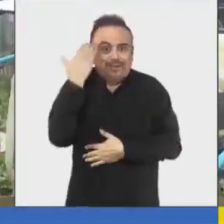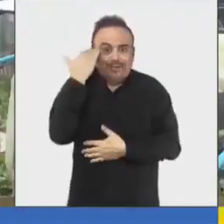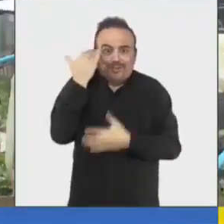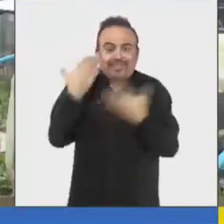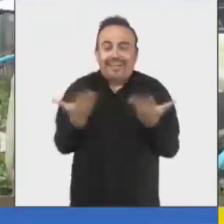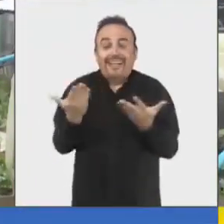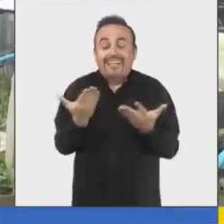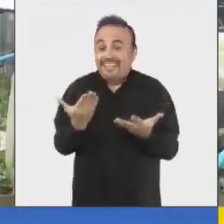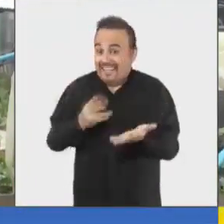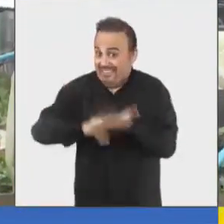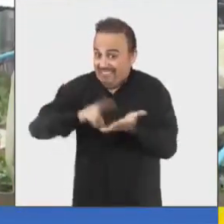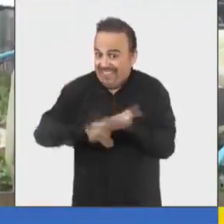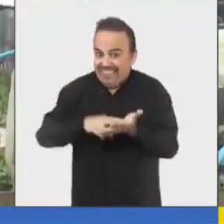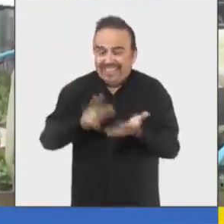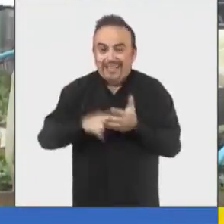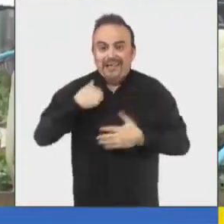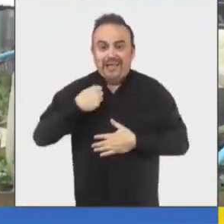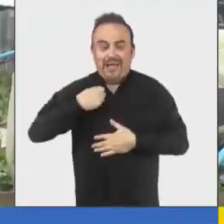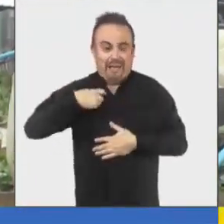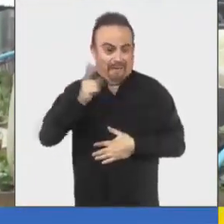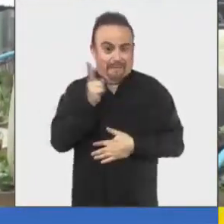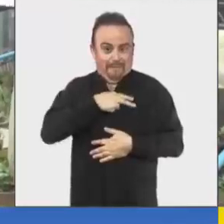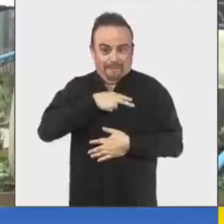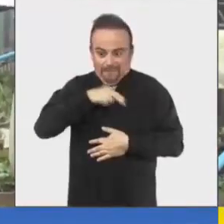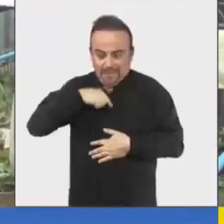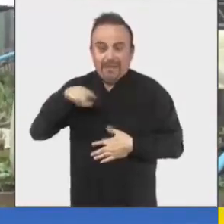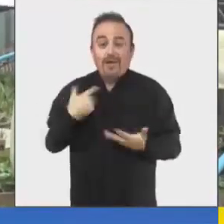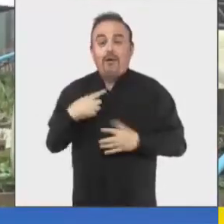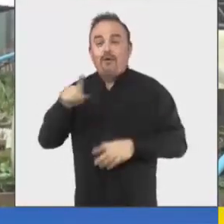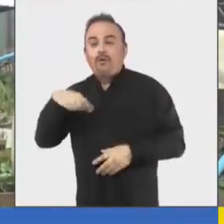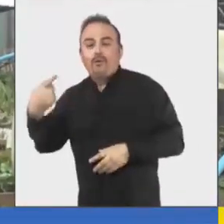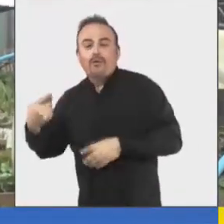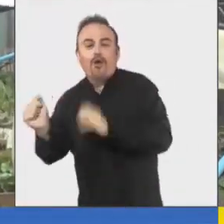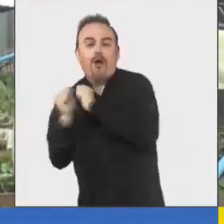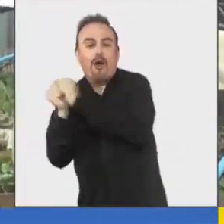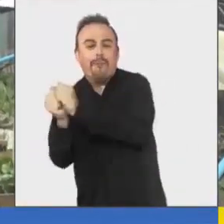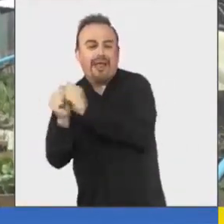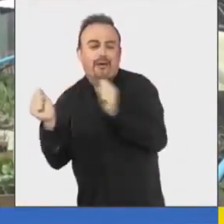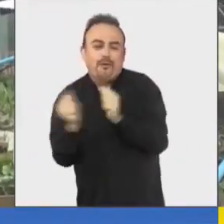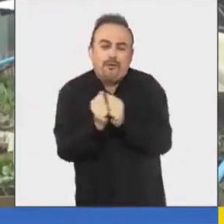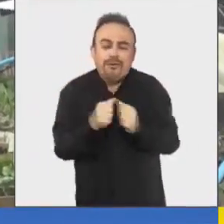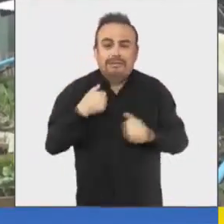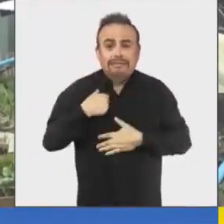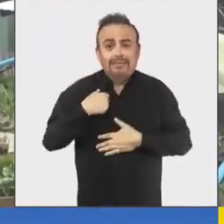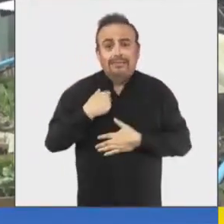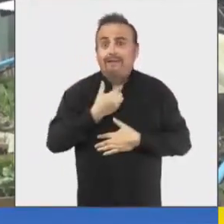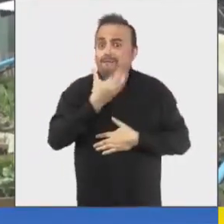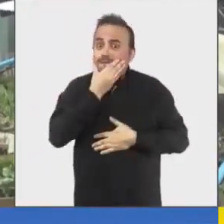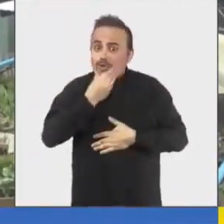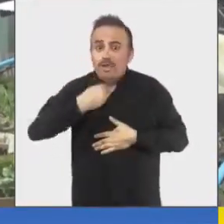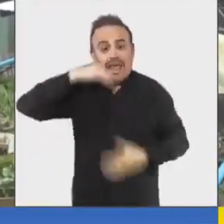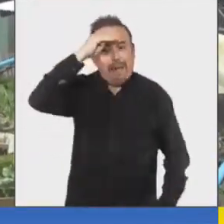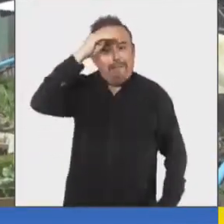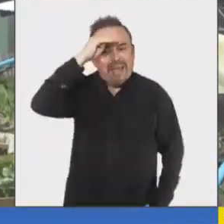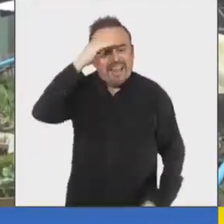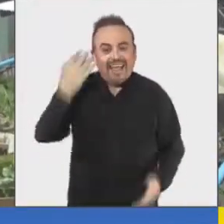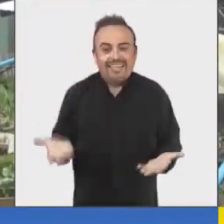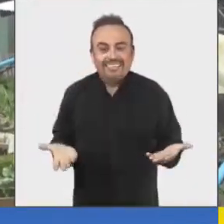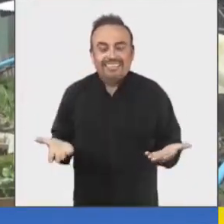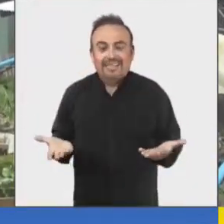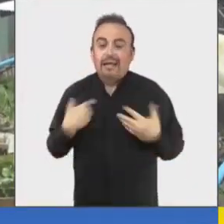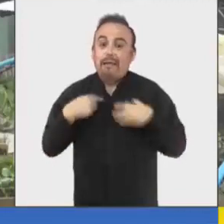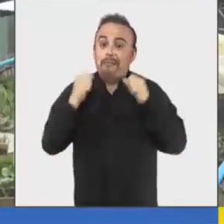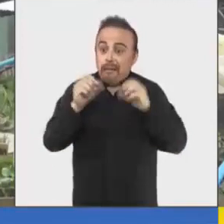a ser, es que en realidad saqué el premio hoy día junto con otra compañera. Así que yo creo que va a ser una bonita experiencia hoy de poder